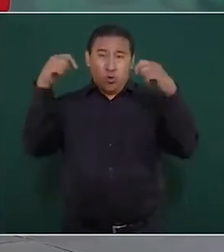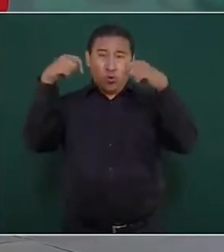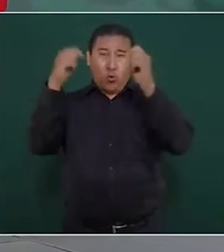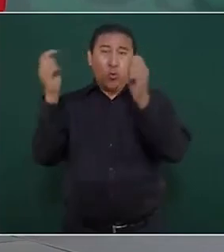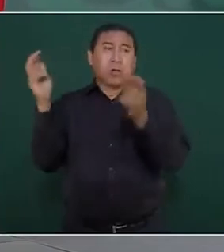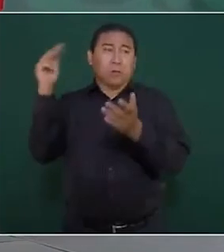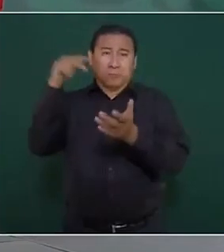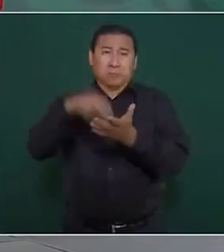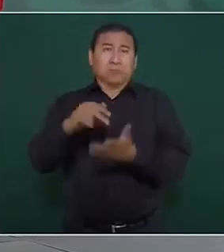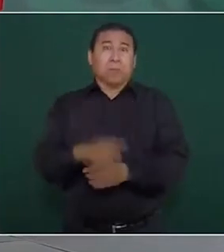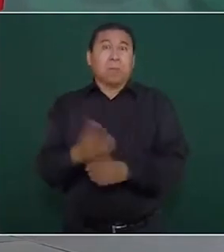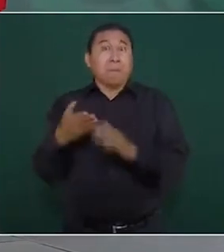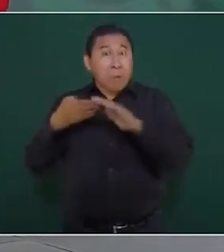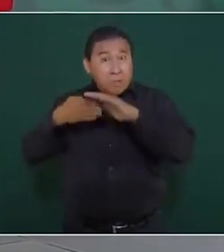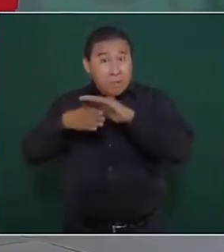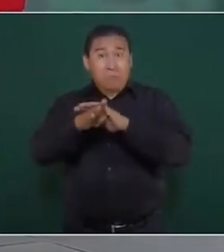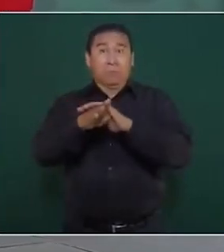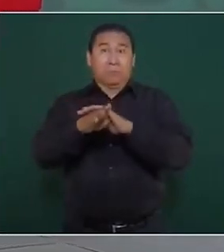va a poder entrar,